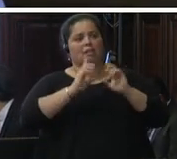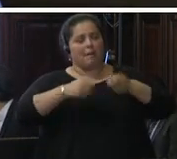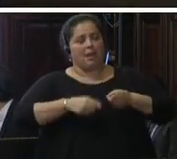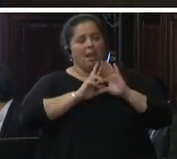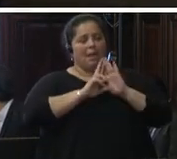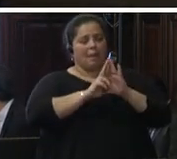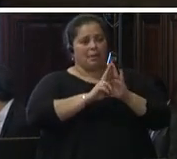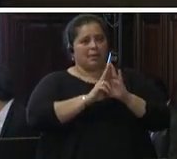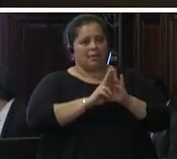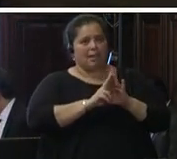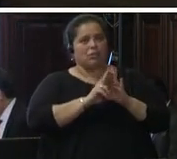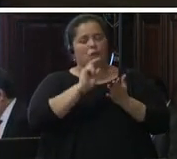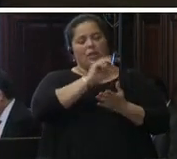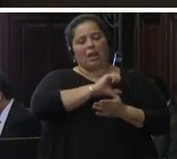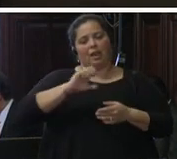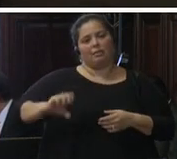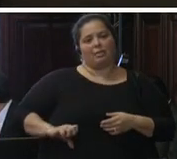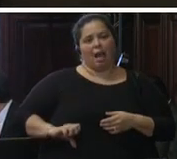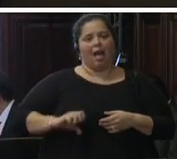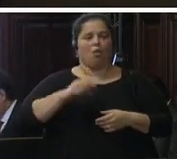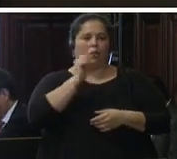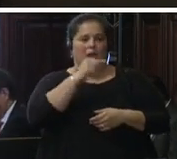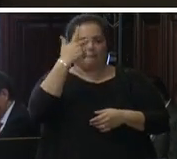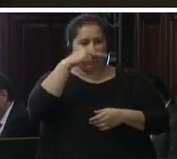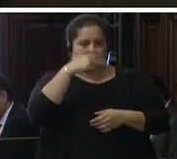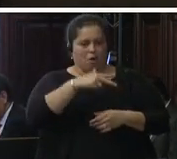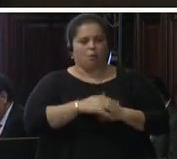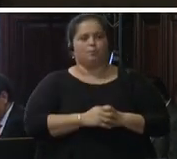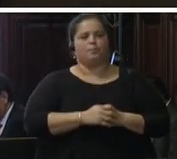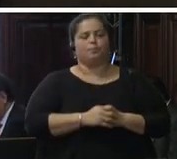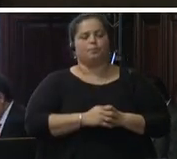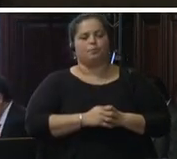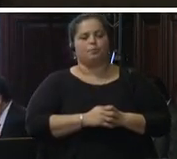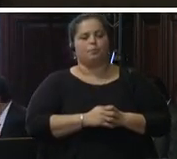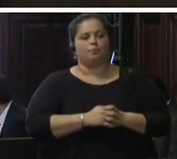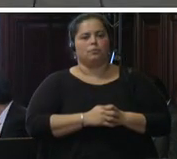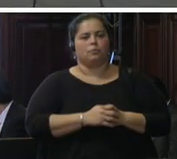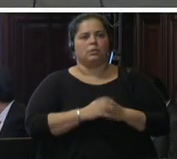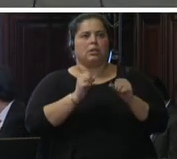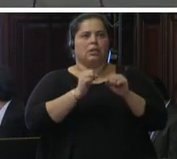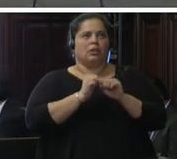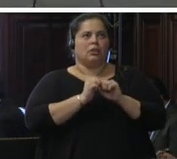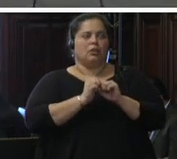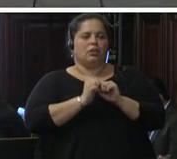representación del estado ilustre estado de México no se puede decir